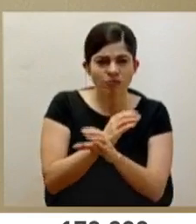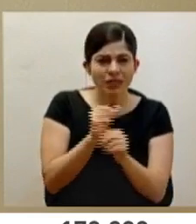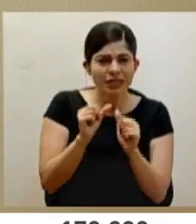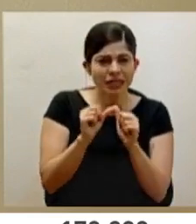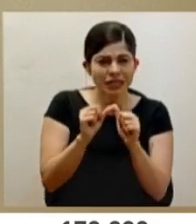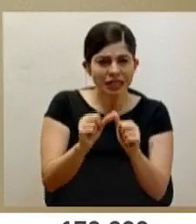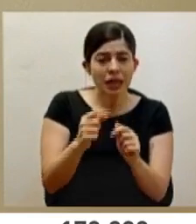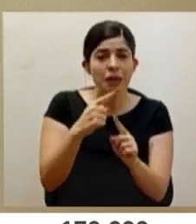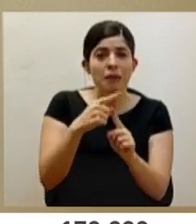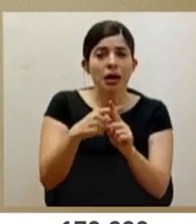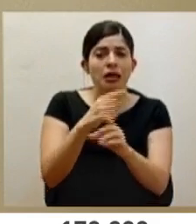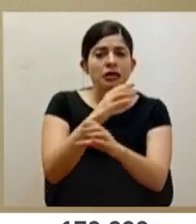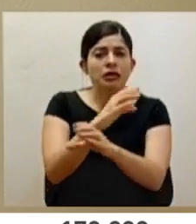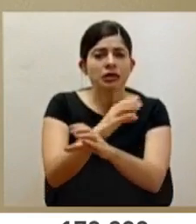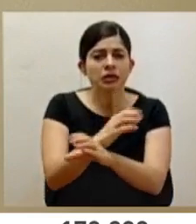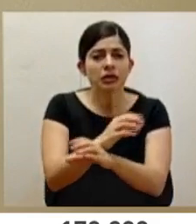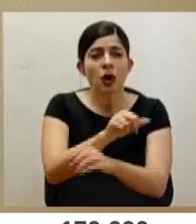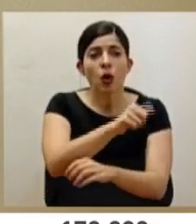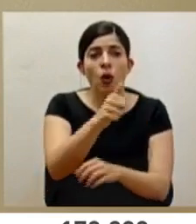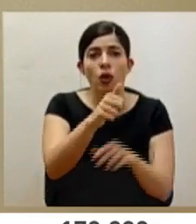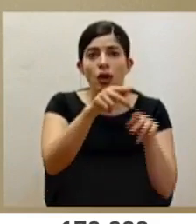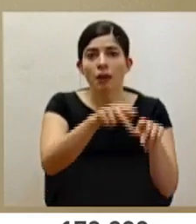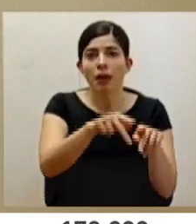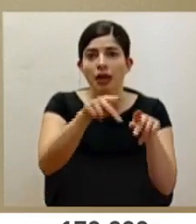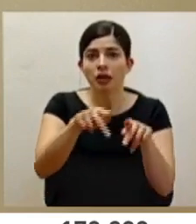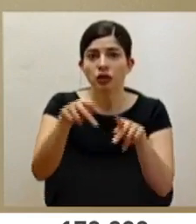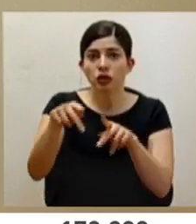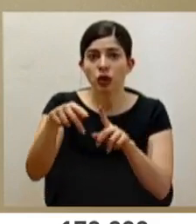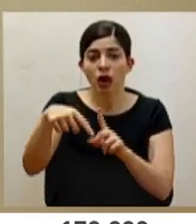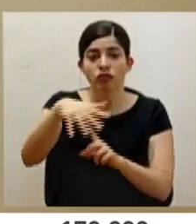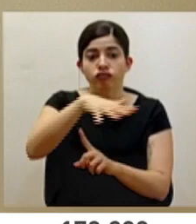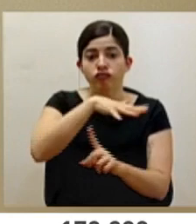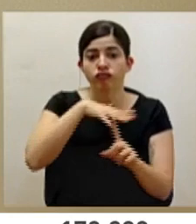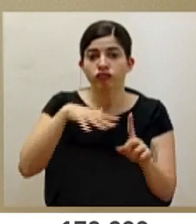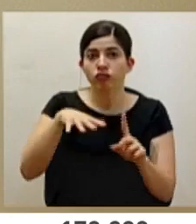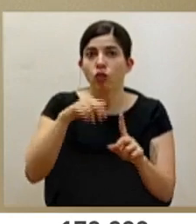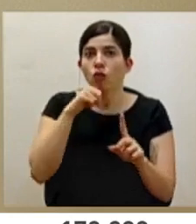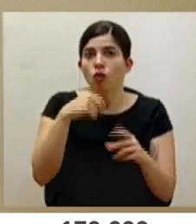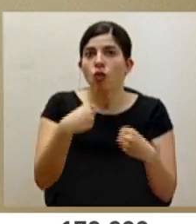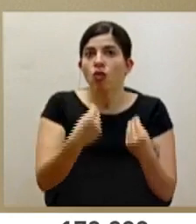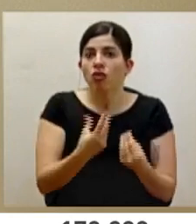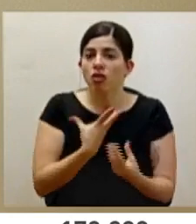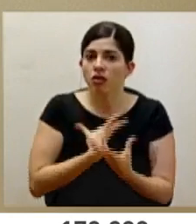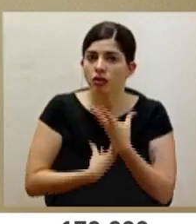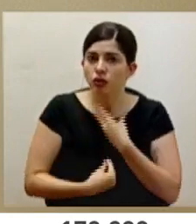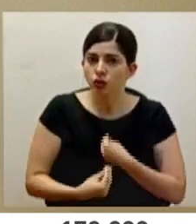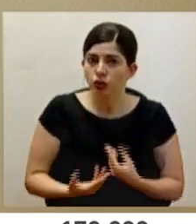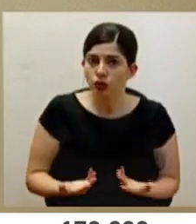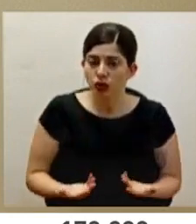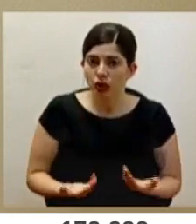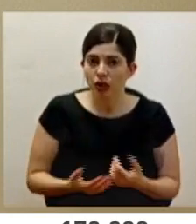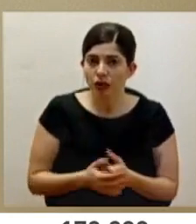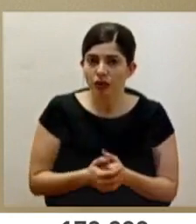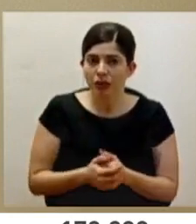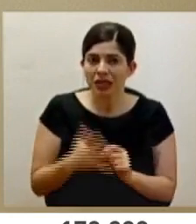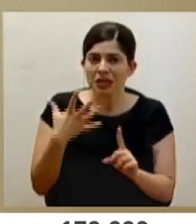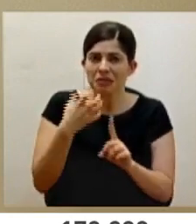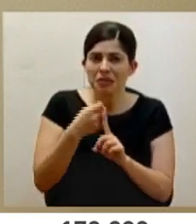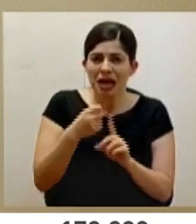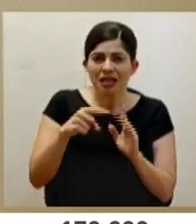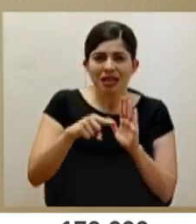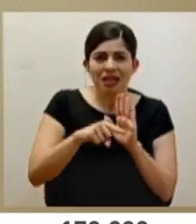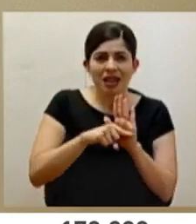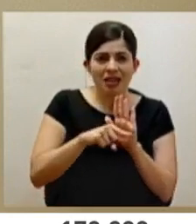el cuidado que permite que las demás personas a nuestro alrededor no vayan a sufrir los impactos